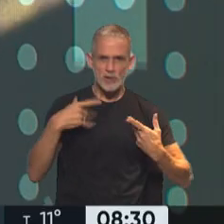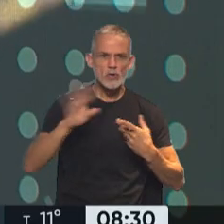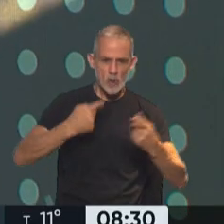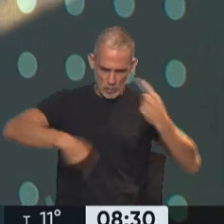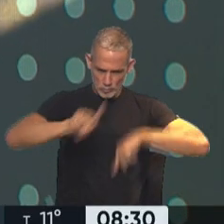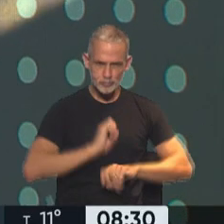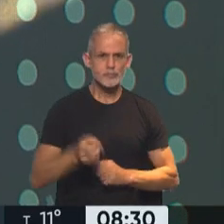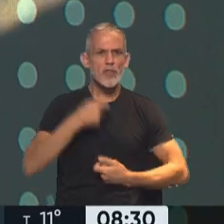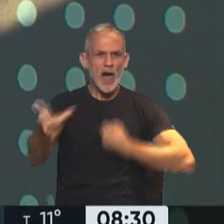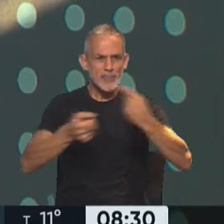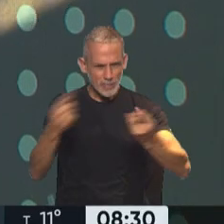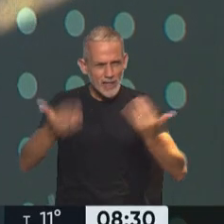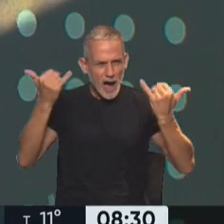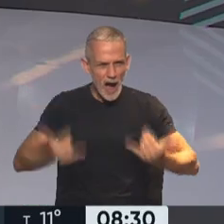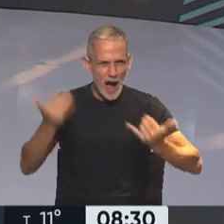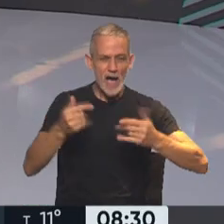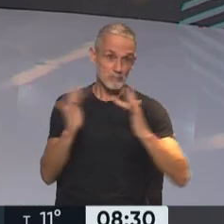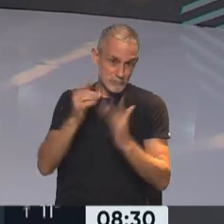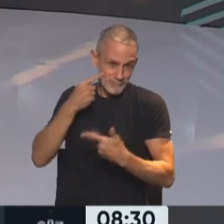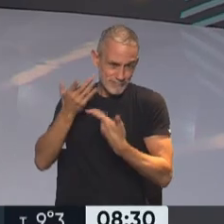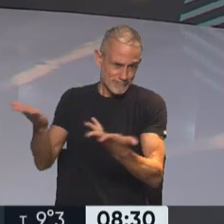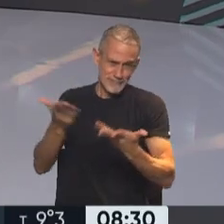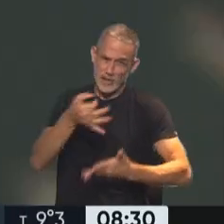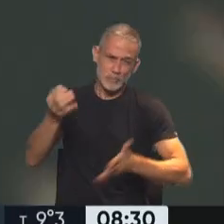tienen tanto para dar. Y las redes así lo demuestran. Así es. Gracias. Gracias.